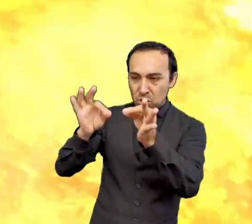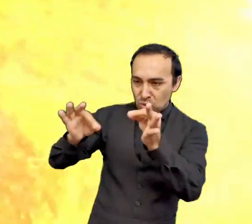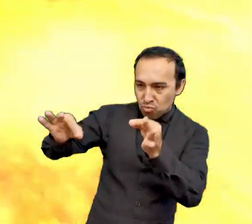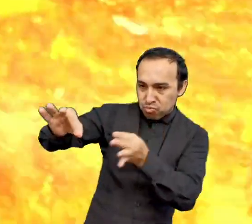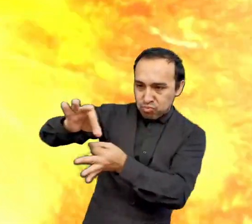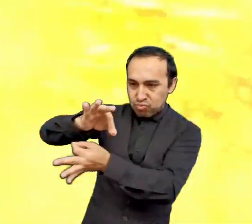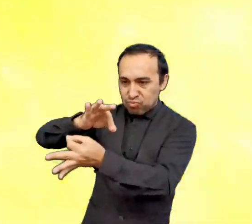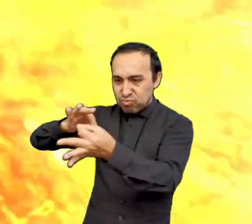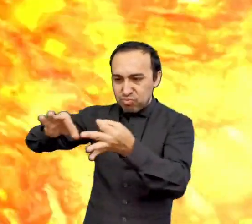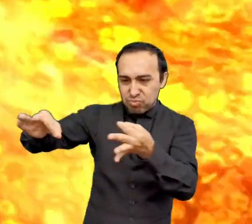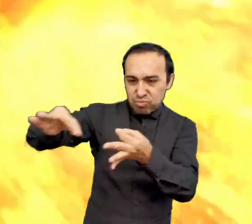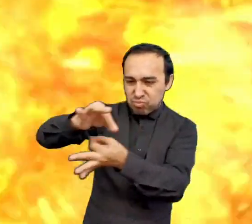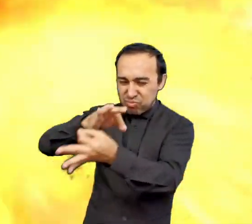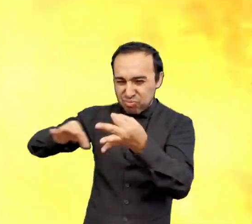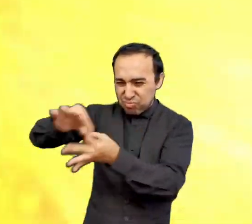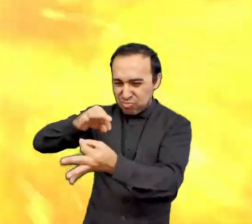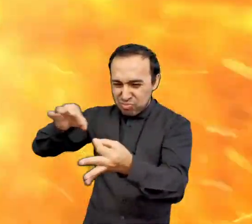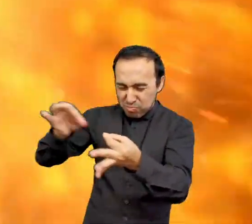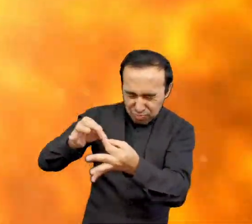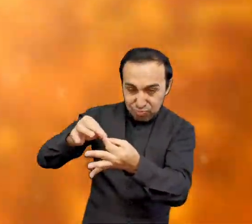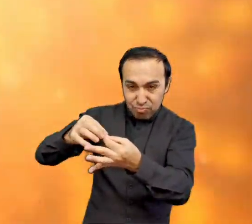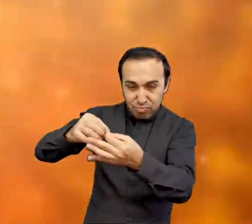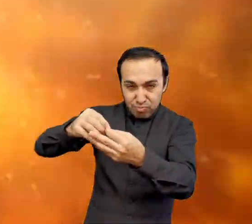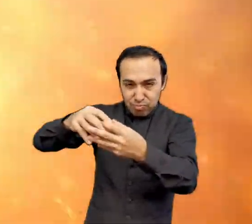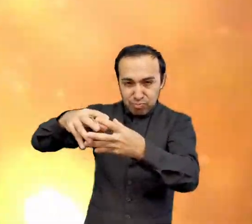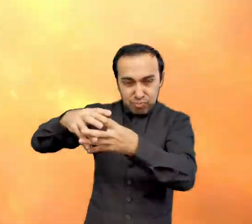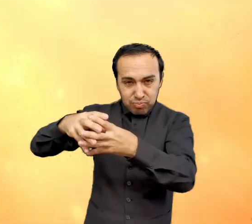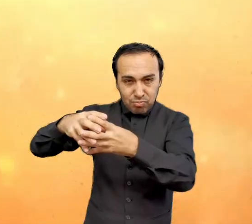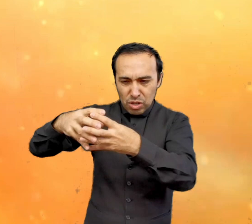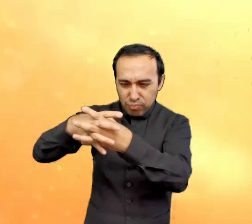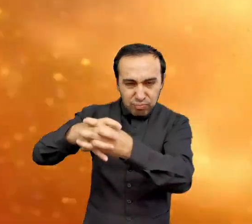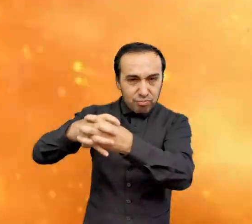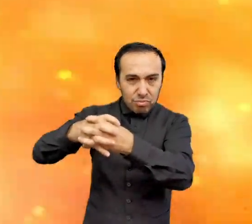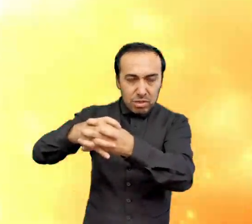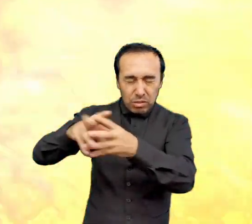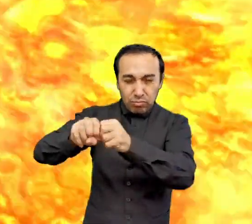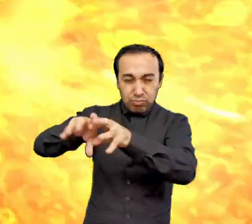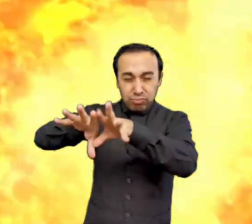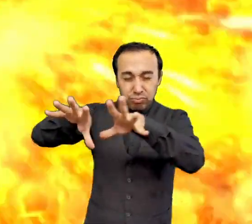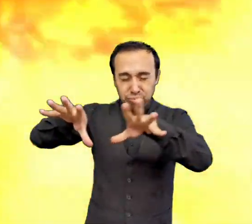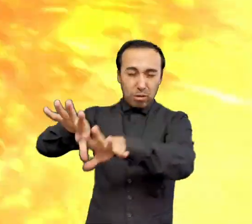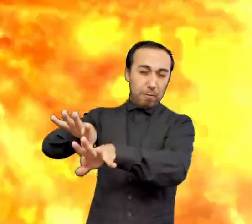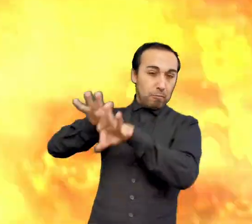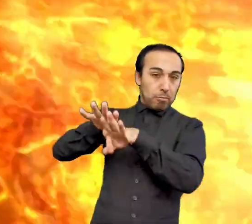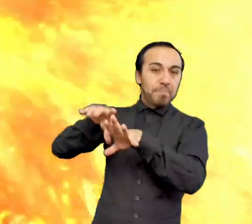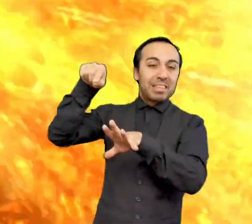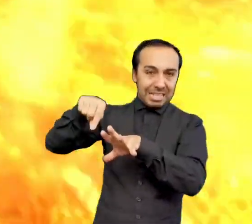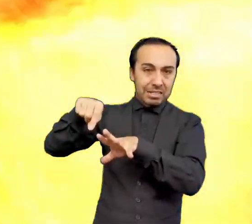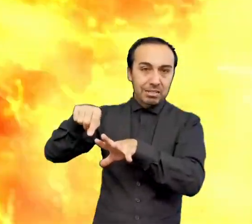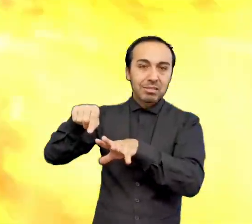pesado, liberando energía en el proceso. Entonces, diremos que las estrellas brillan porque, en general,